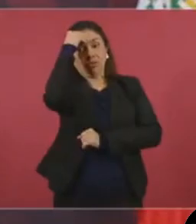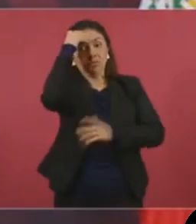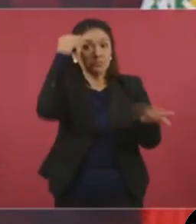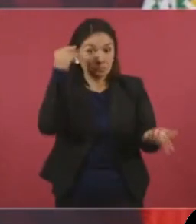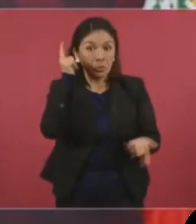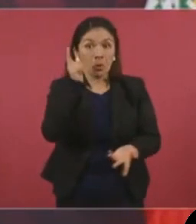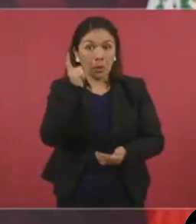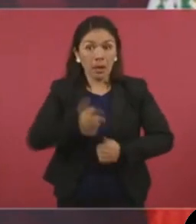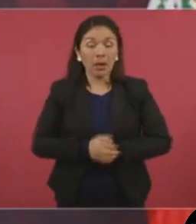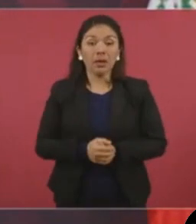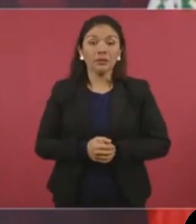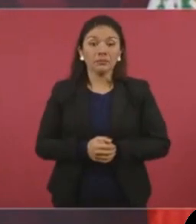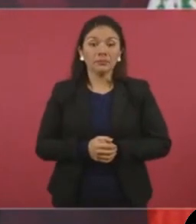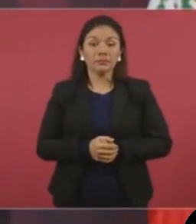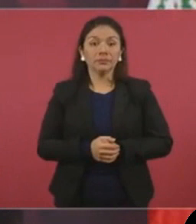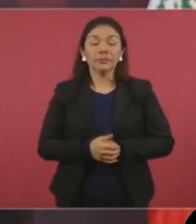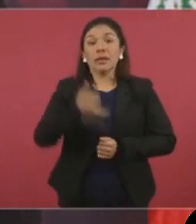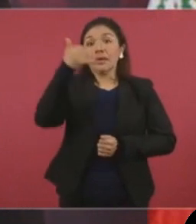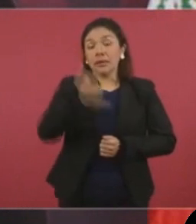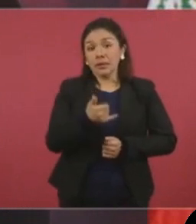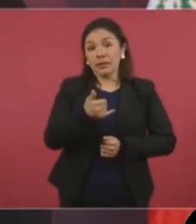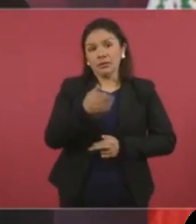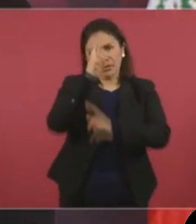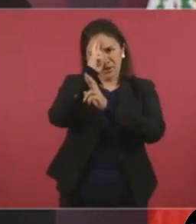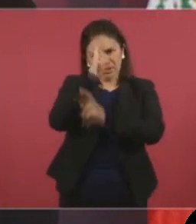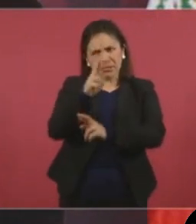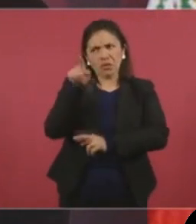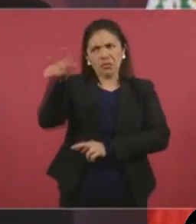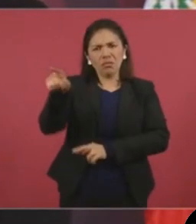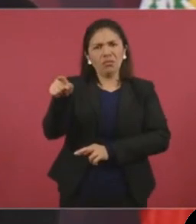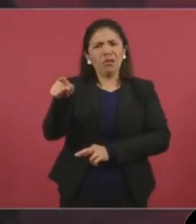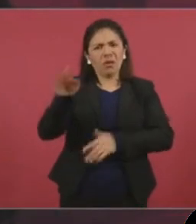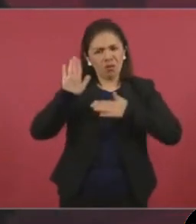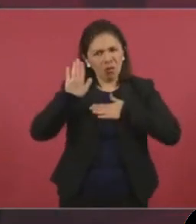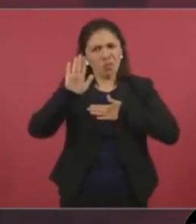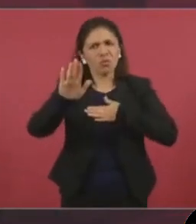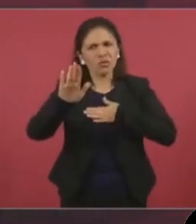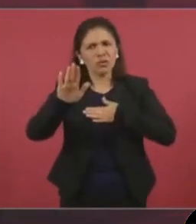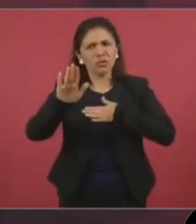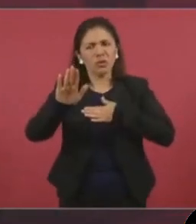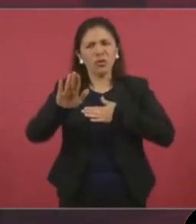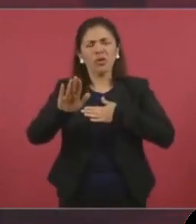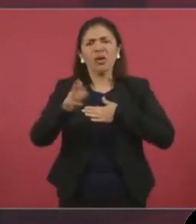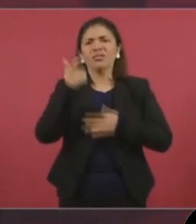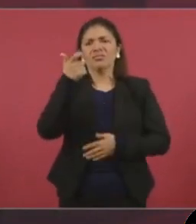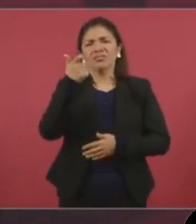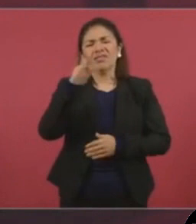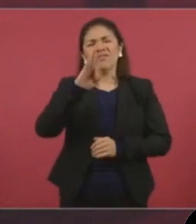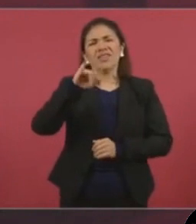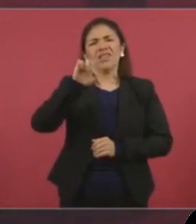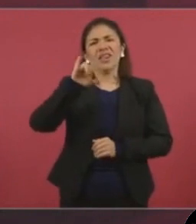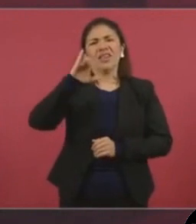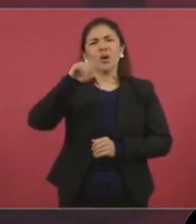y que cumplan con el compromiso que hicieron de que ese fideicomiso que tienen